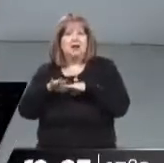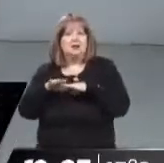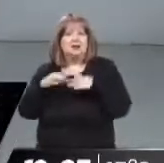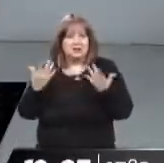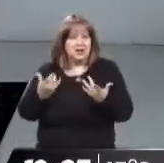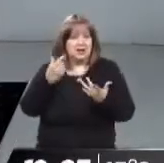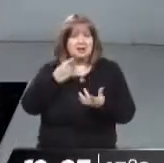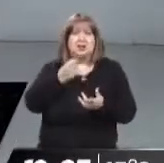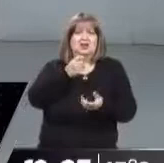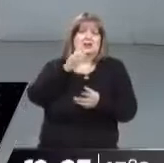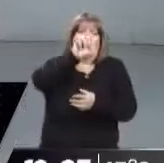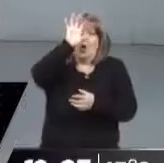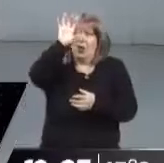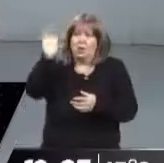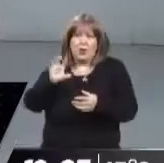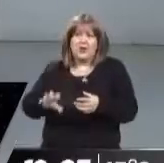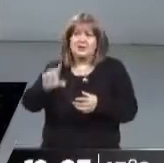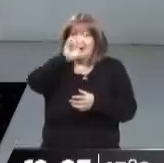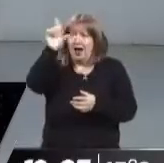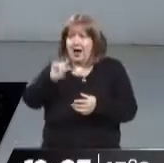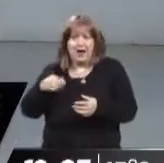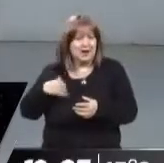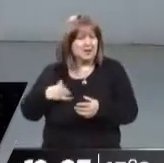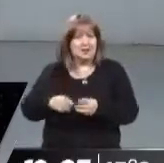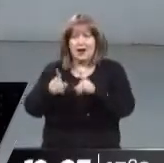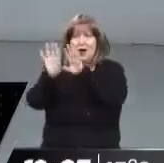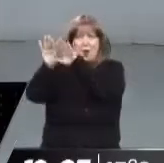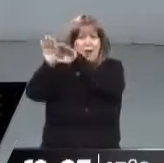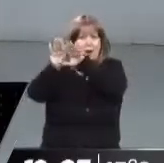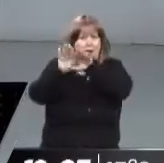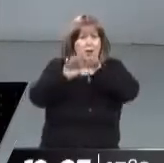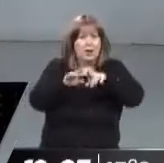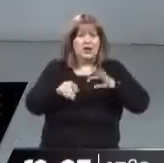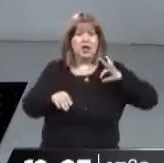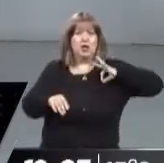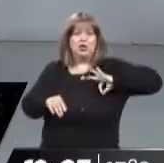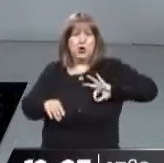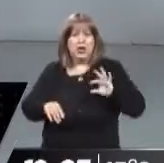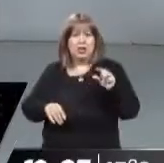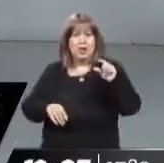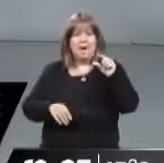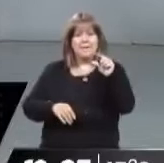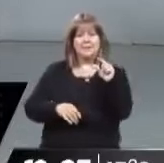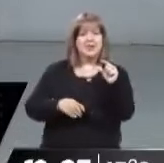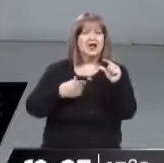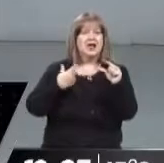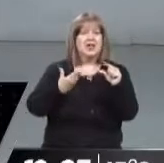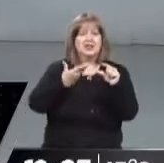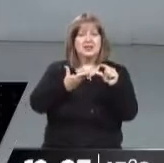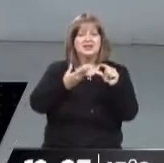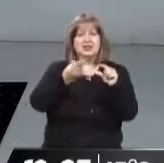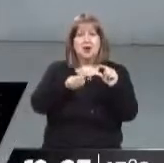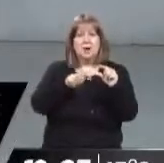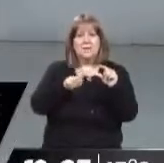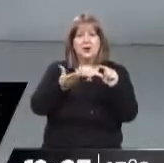muchísimos mendocinos y argentinos, que quizás esto lo ven como un sueldo impresionante porque cobran muchísimo menos